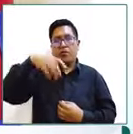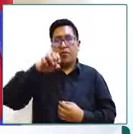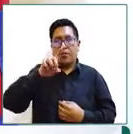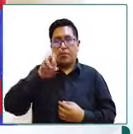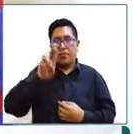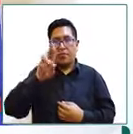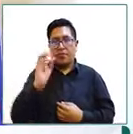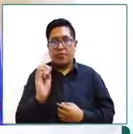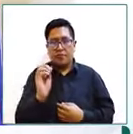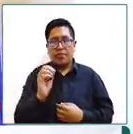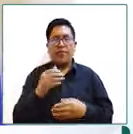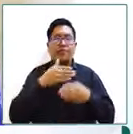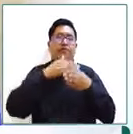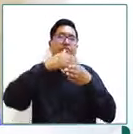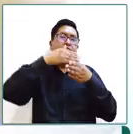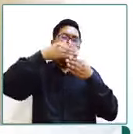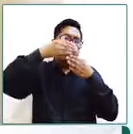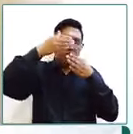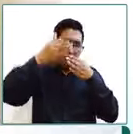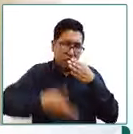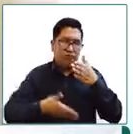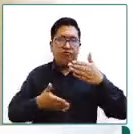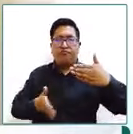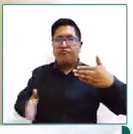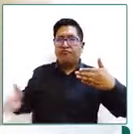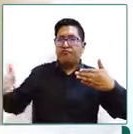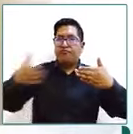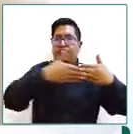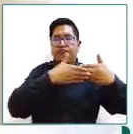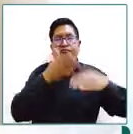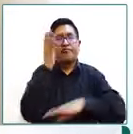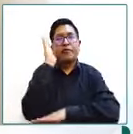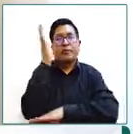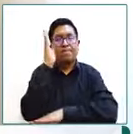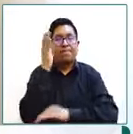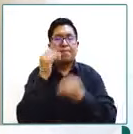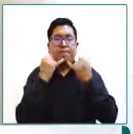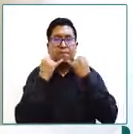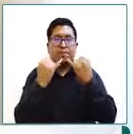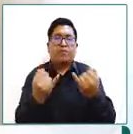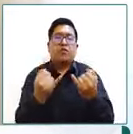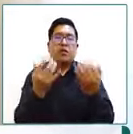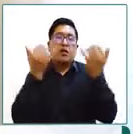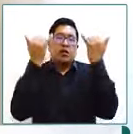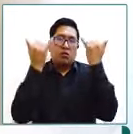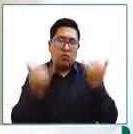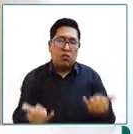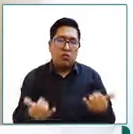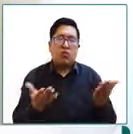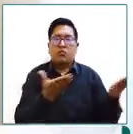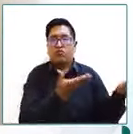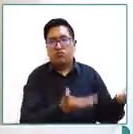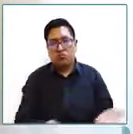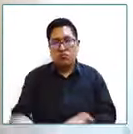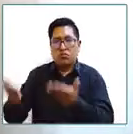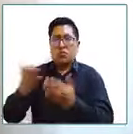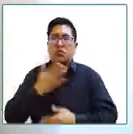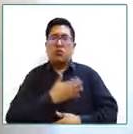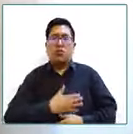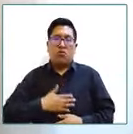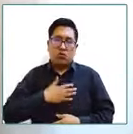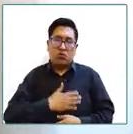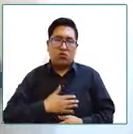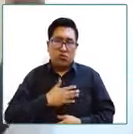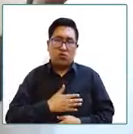aro con eso vamos a dar por concluido la presentación del informe defensorial y vamos a invitarles por favor a que puedan